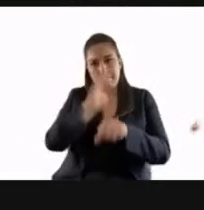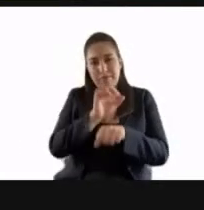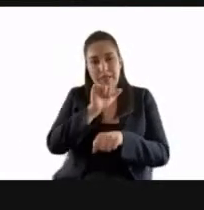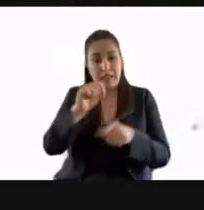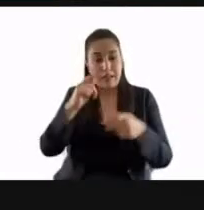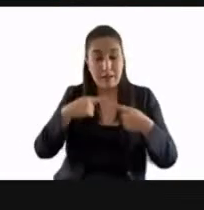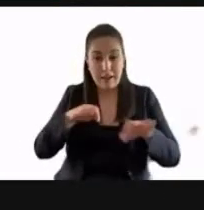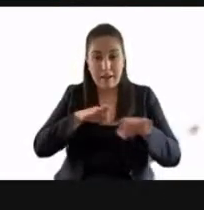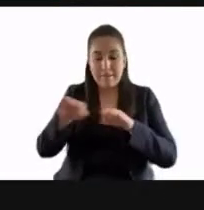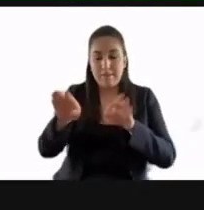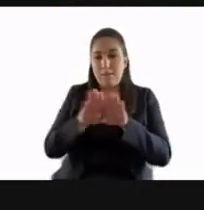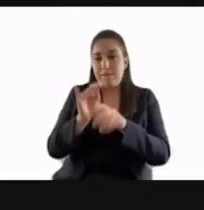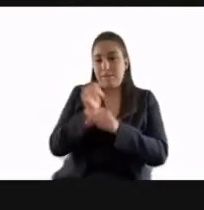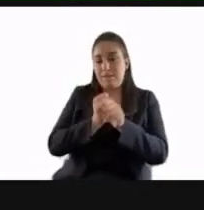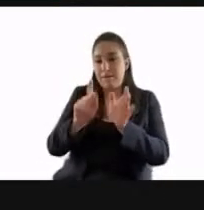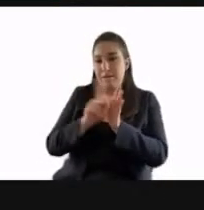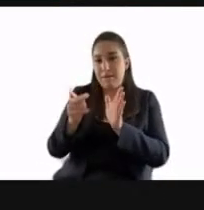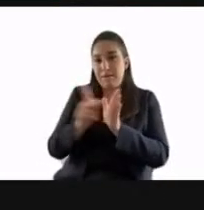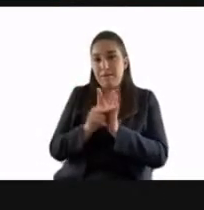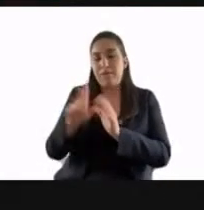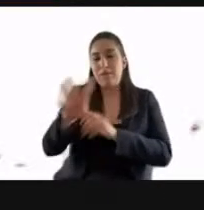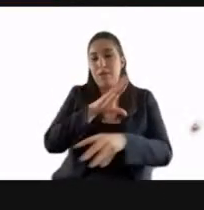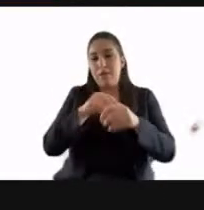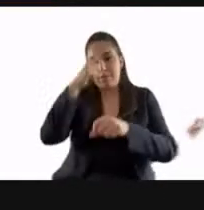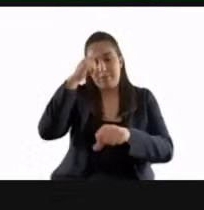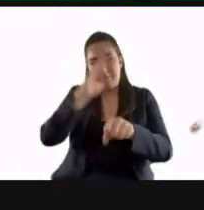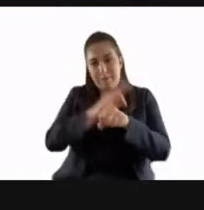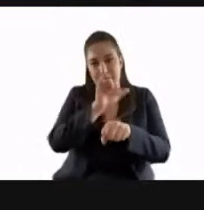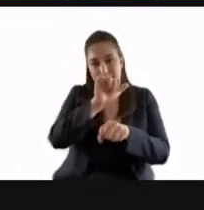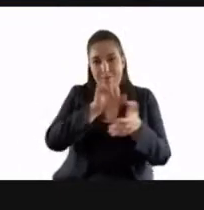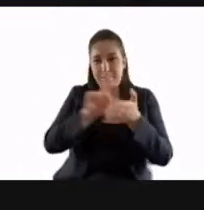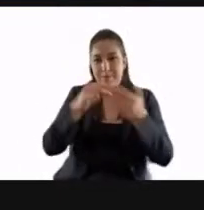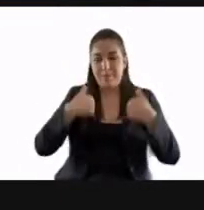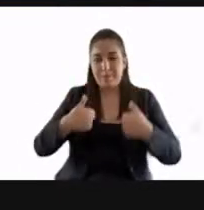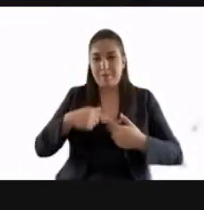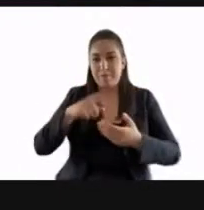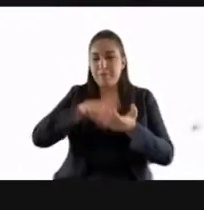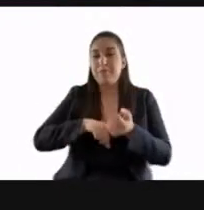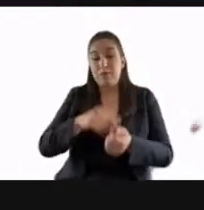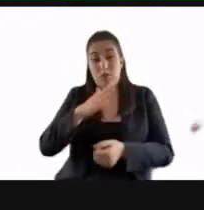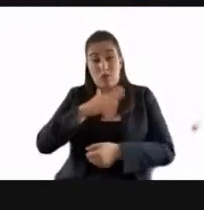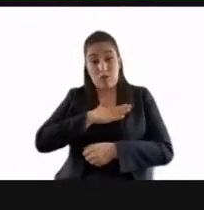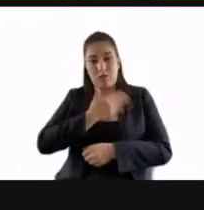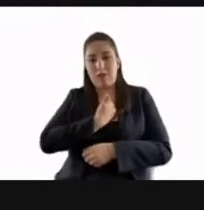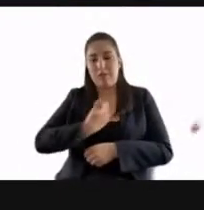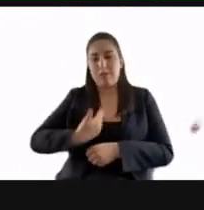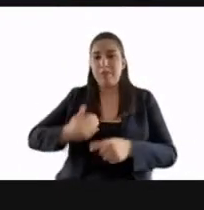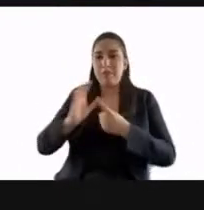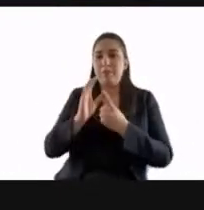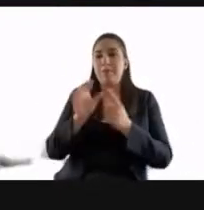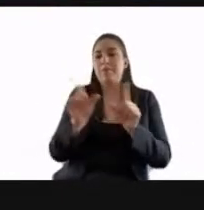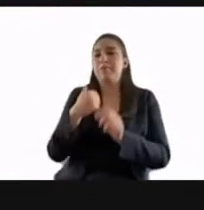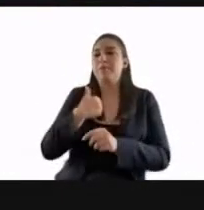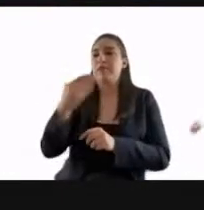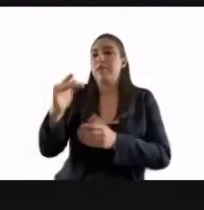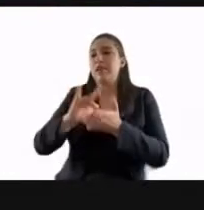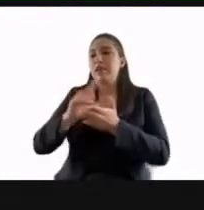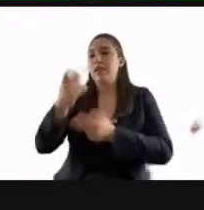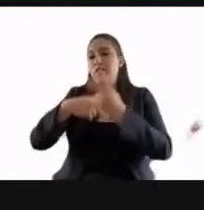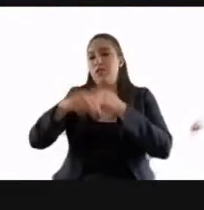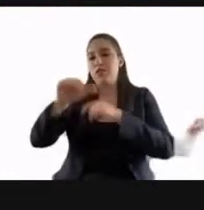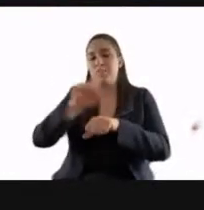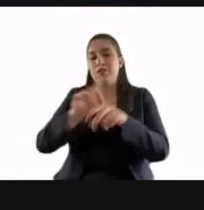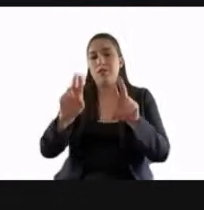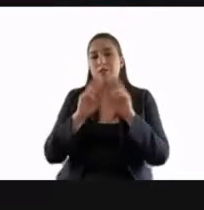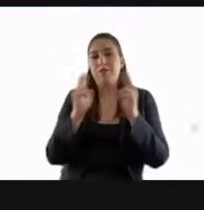periodistas y pues todo lo que tiene que ver con derechos humanos en la ciudad. Entonces, como presidenta de esta comisión, te agradezco de entrar a tu presencia y tu compromiso para seguirle dando